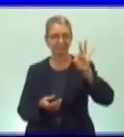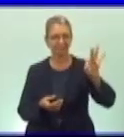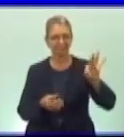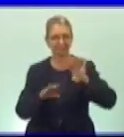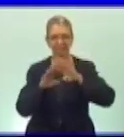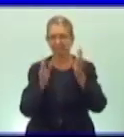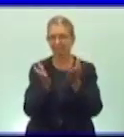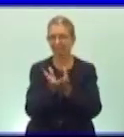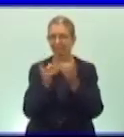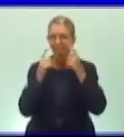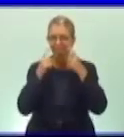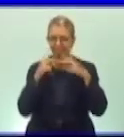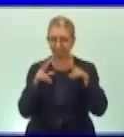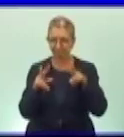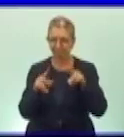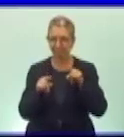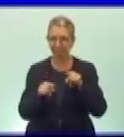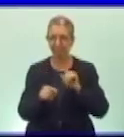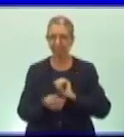mundo en que vivimos.